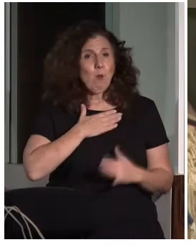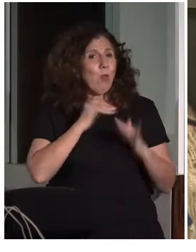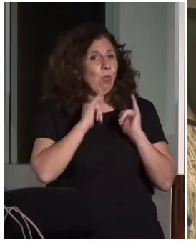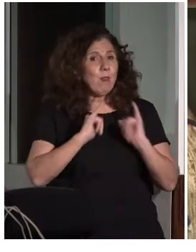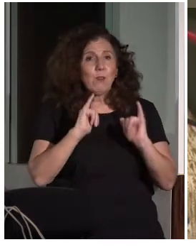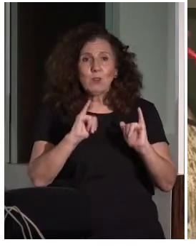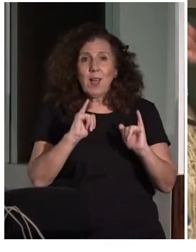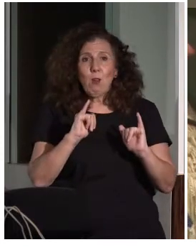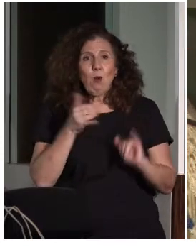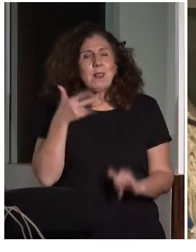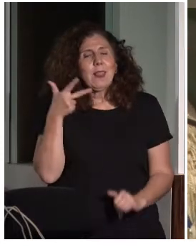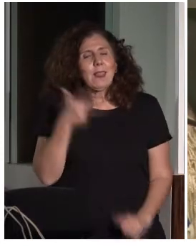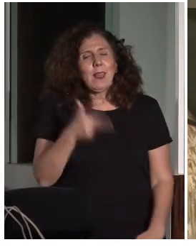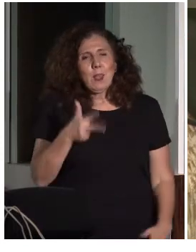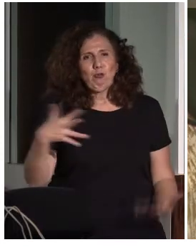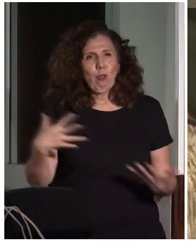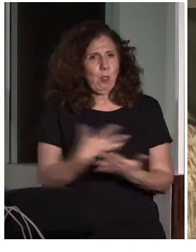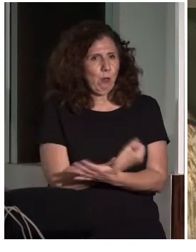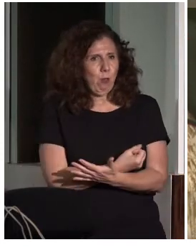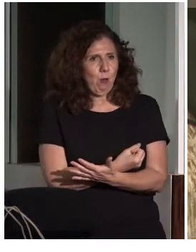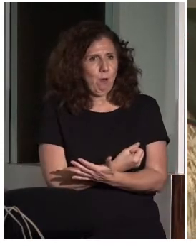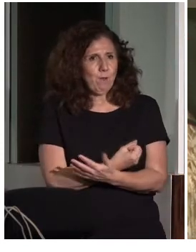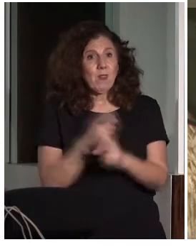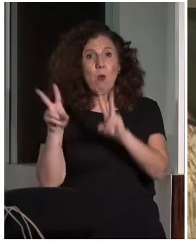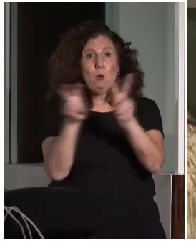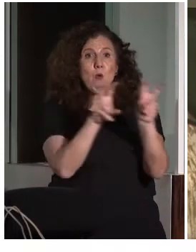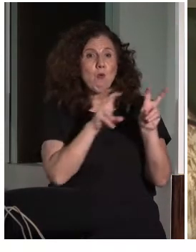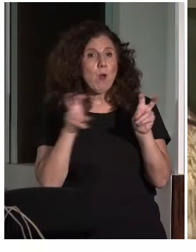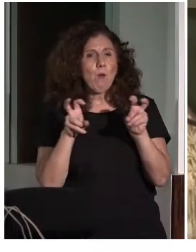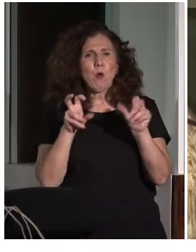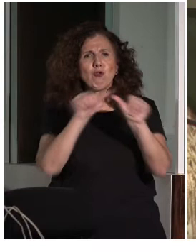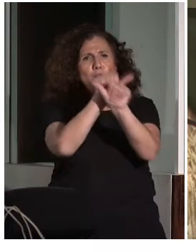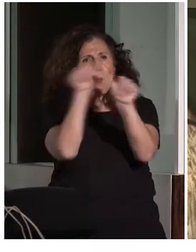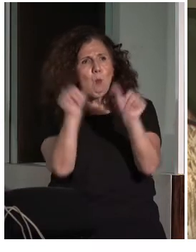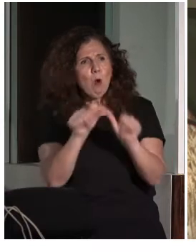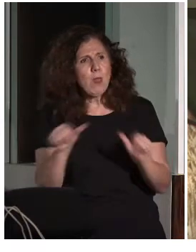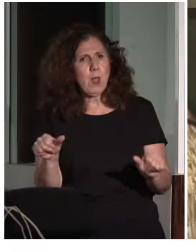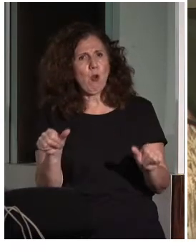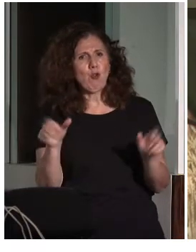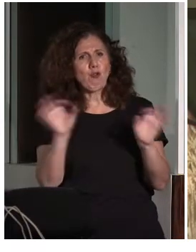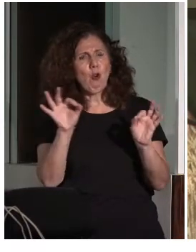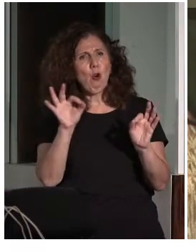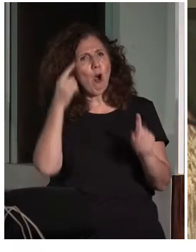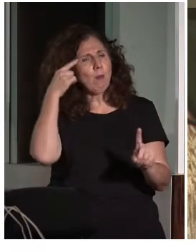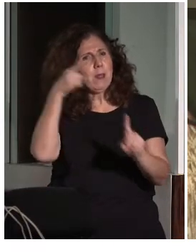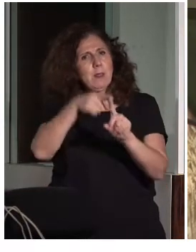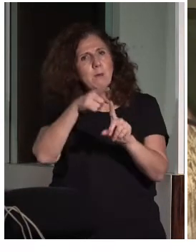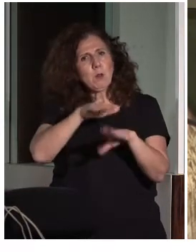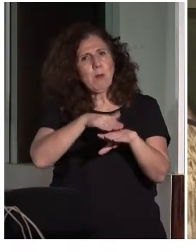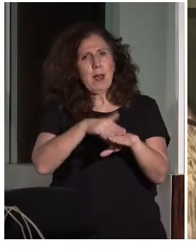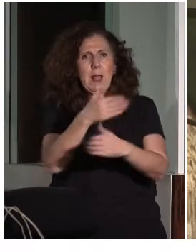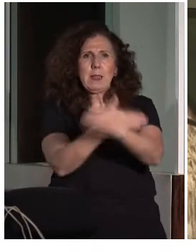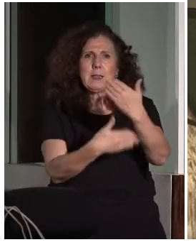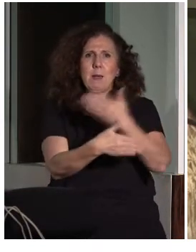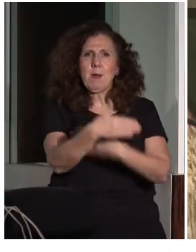a repetir que los nuevos modelos de enfoque de la discapacidad tratan de que sea la sociedad